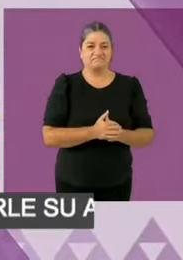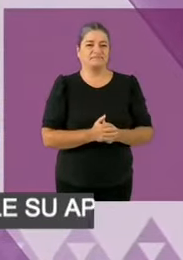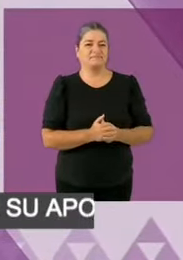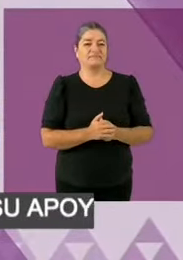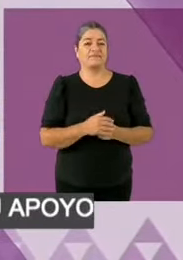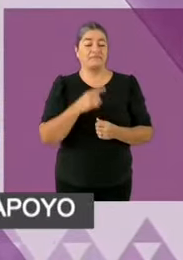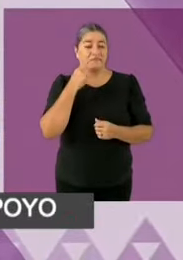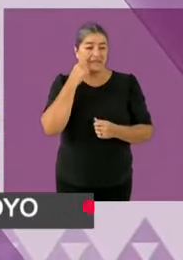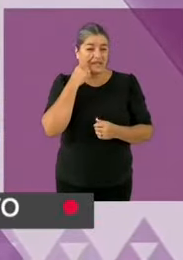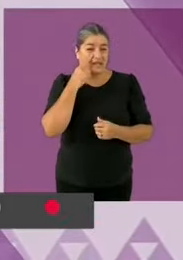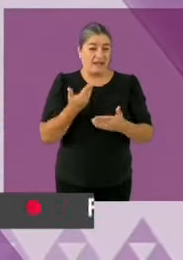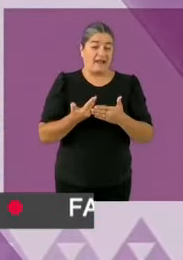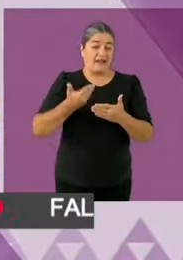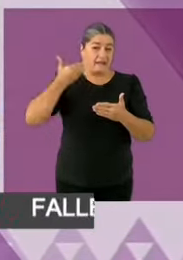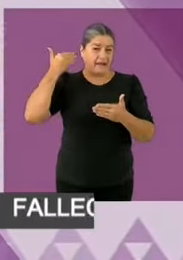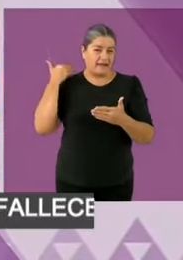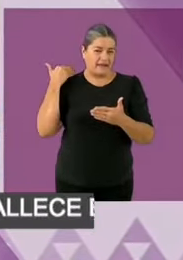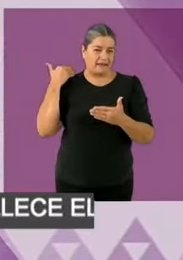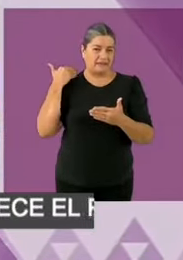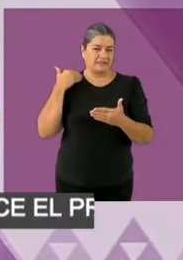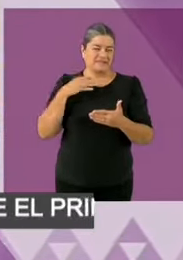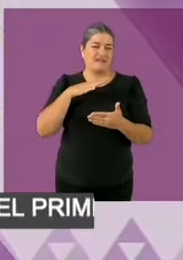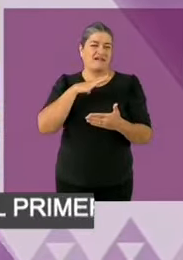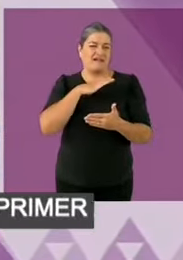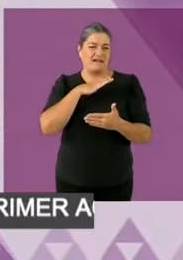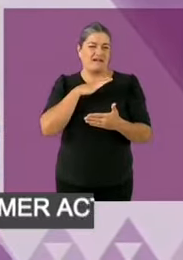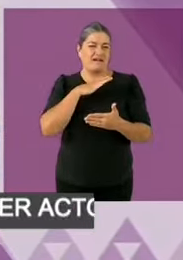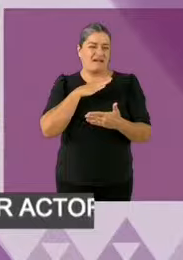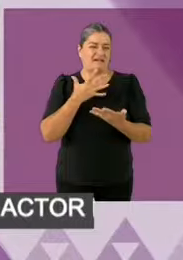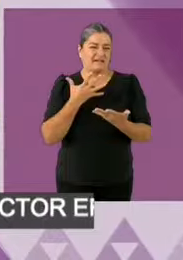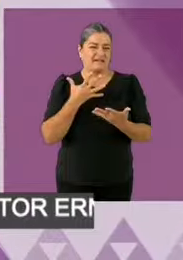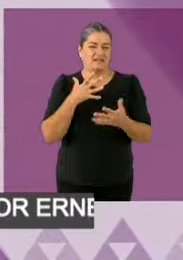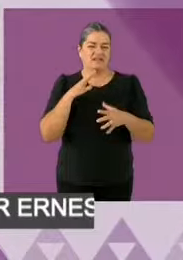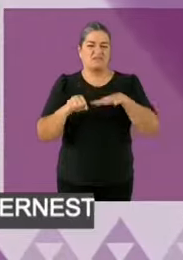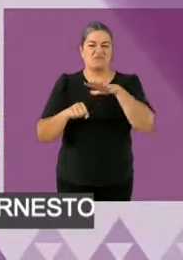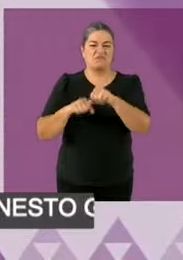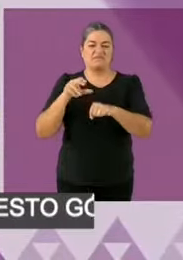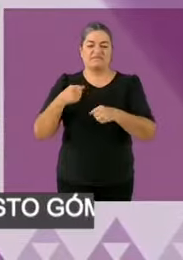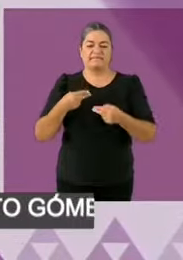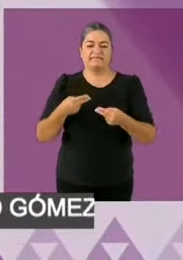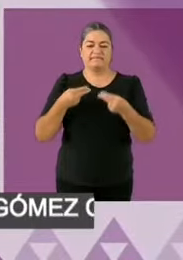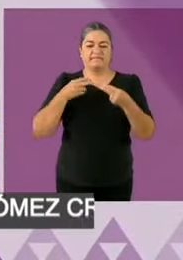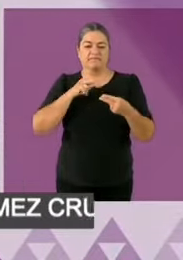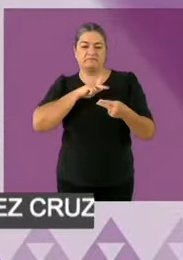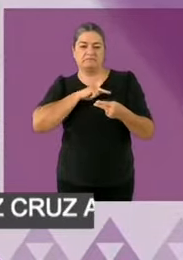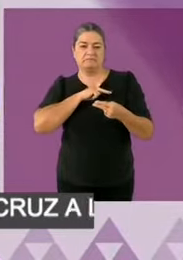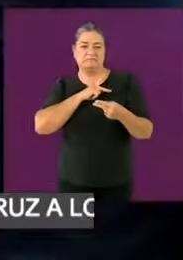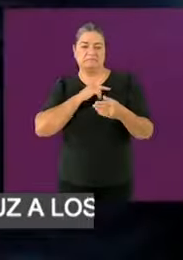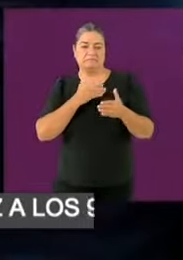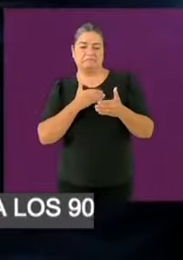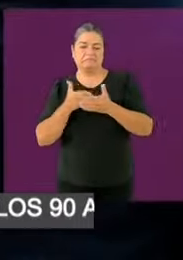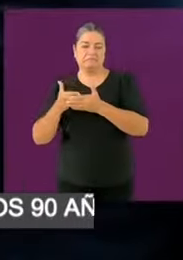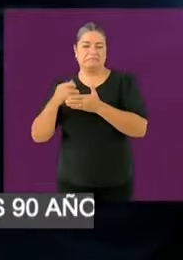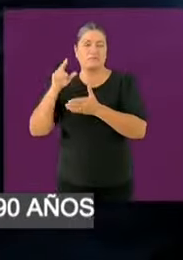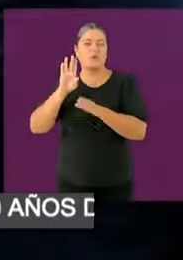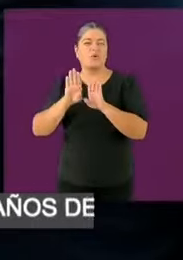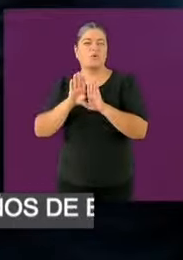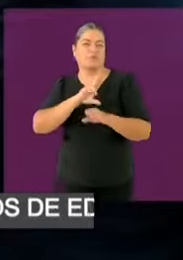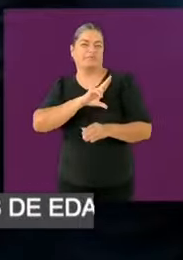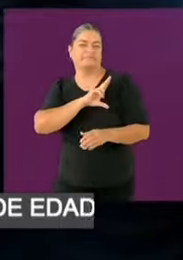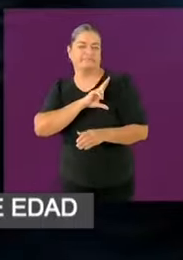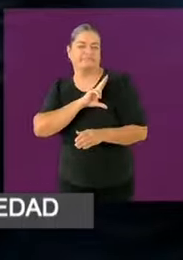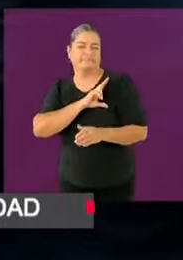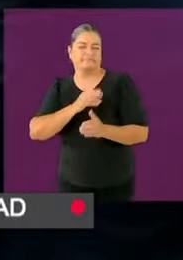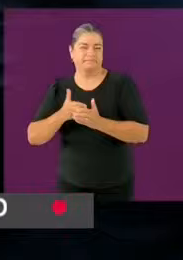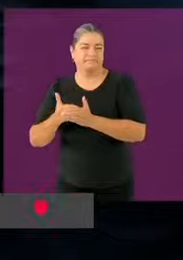servicios de salud ya se probó en el pasado en México. Ya se ha probado en muchos lugares del mundo. Y no solo